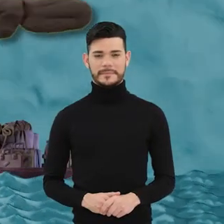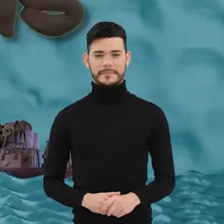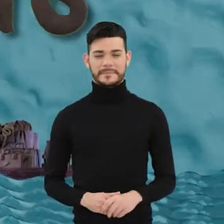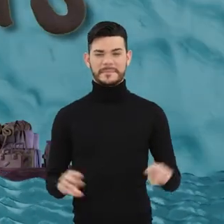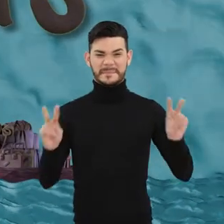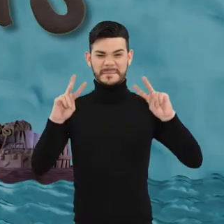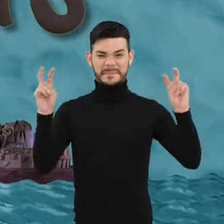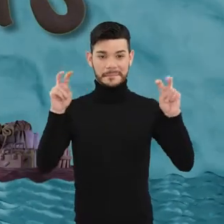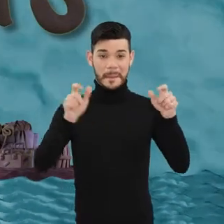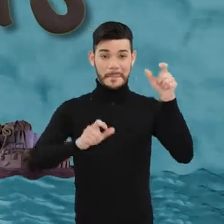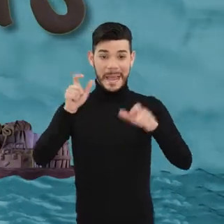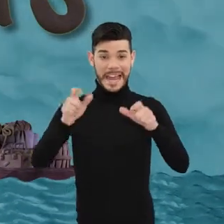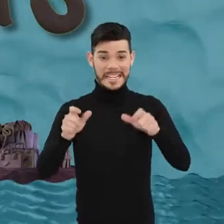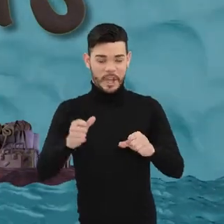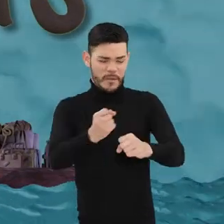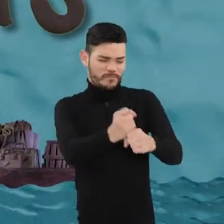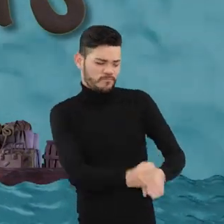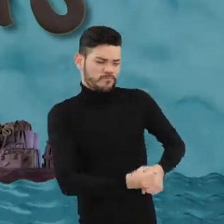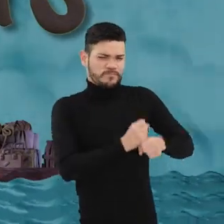Los Bogas